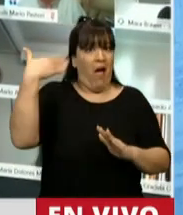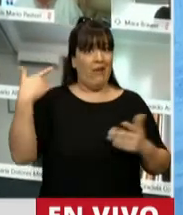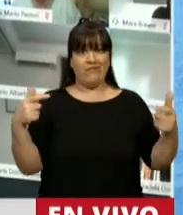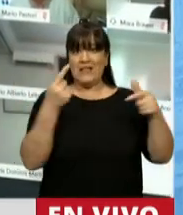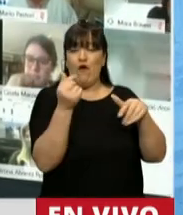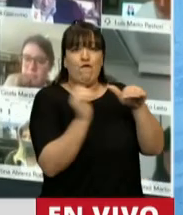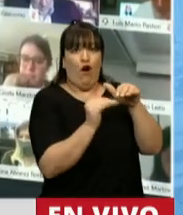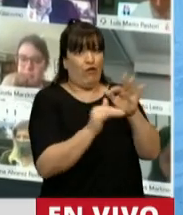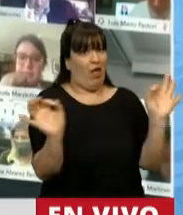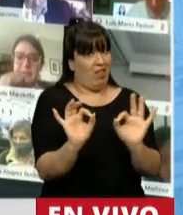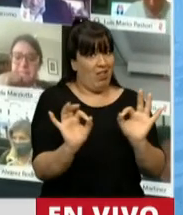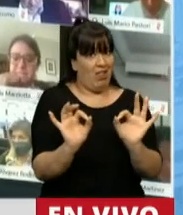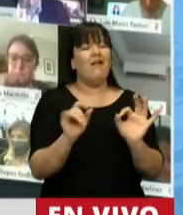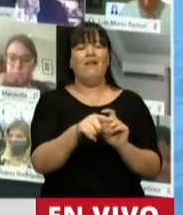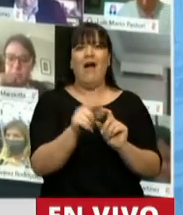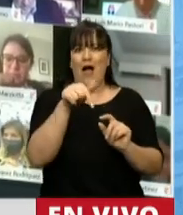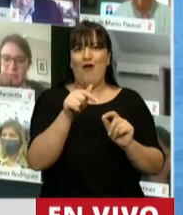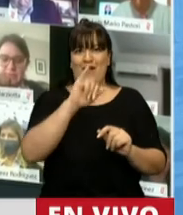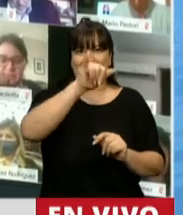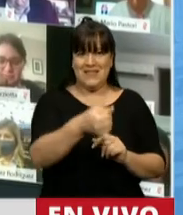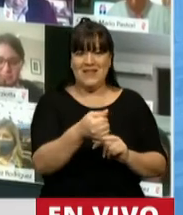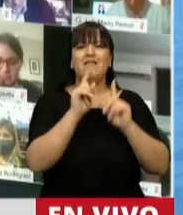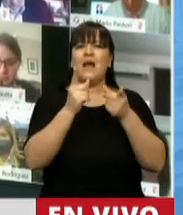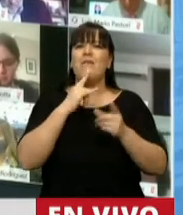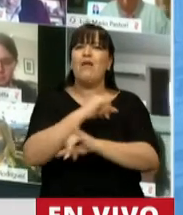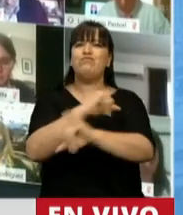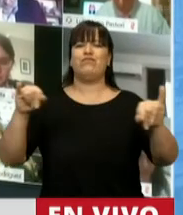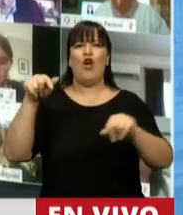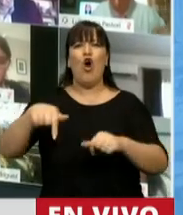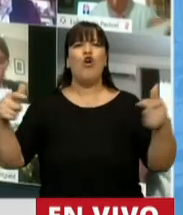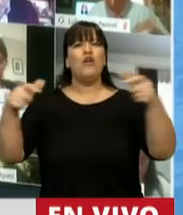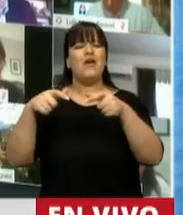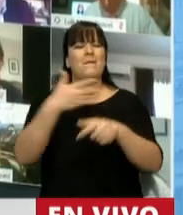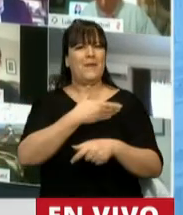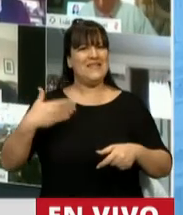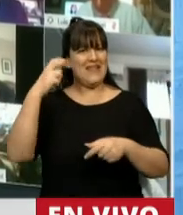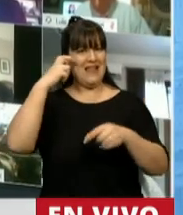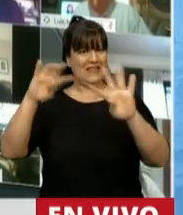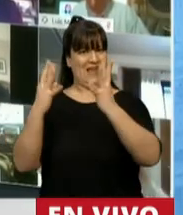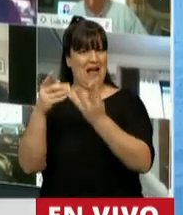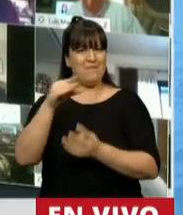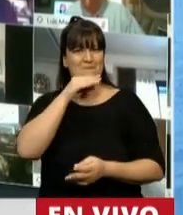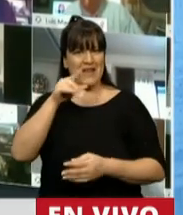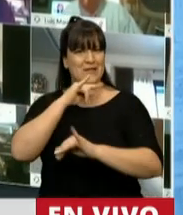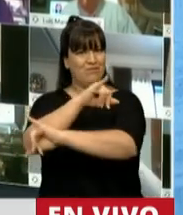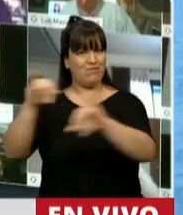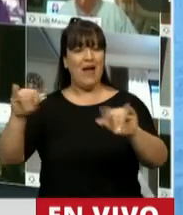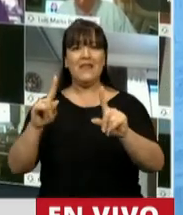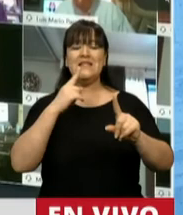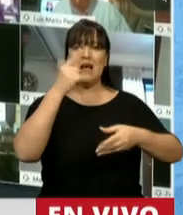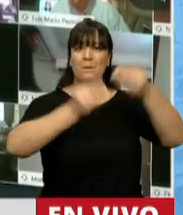en esta ampliación presupuestaria y el anuncio que hoy nos hizo el presidente de la Cámara de que dentro de la ampliación